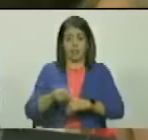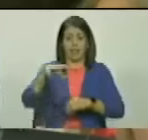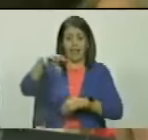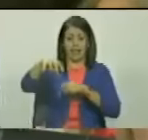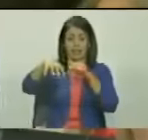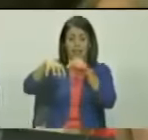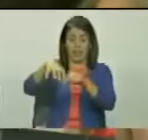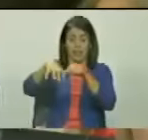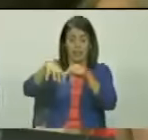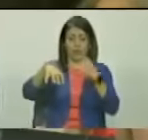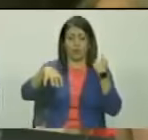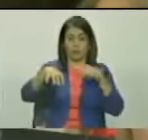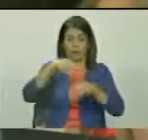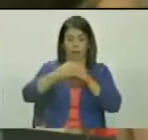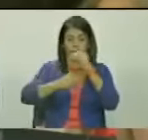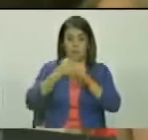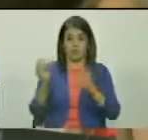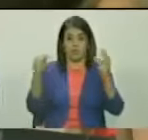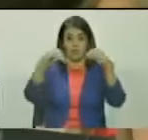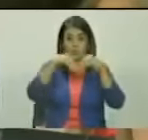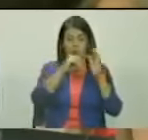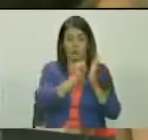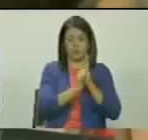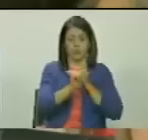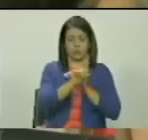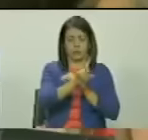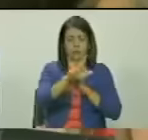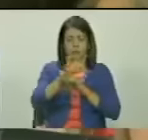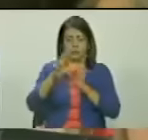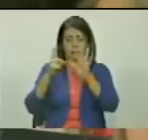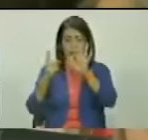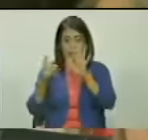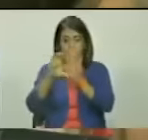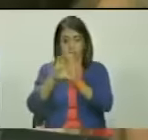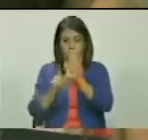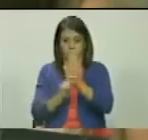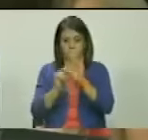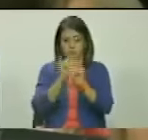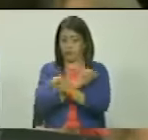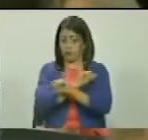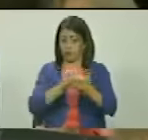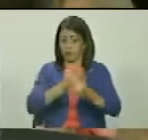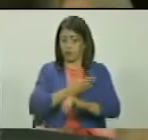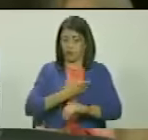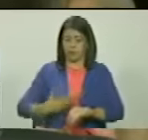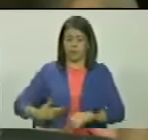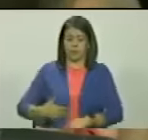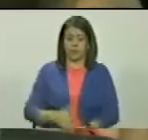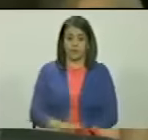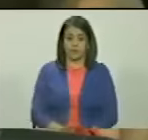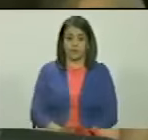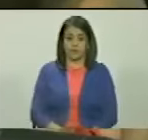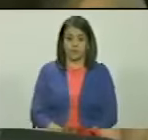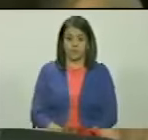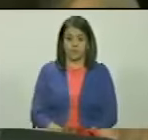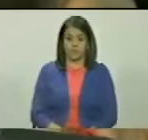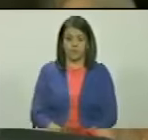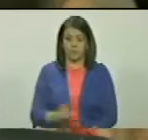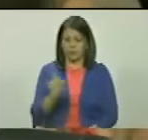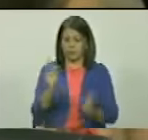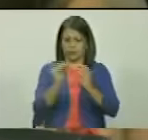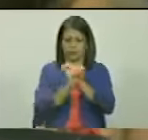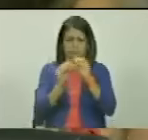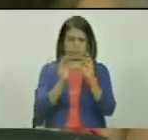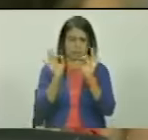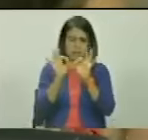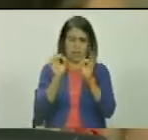estado y tenemos que hacerlo en concordancia con el artículo 136 constitucional es todo señor presidente no contradice